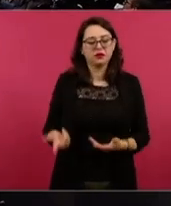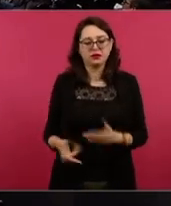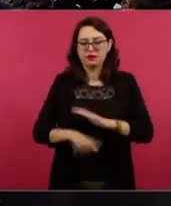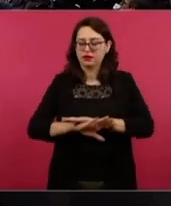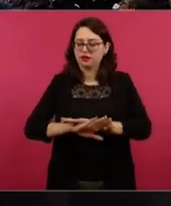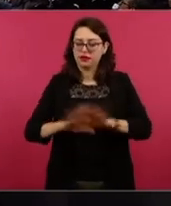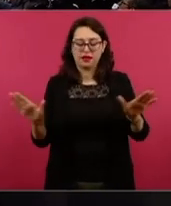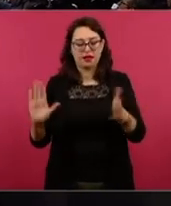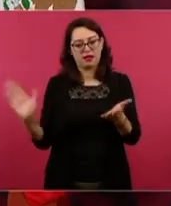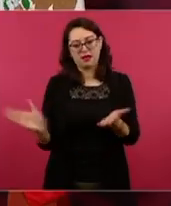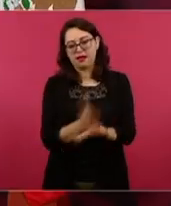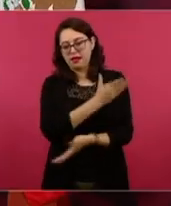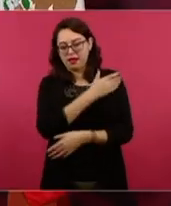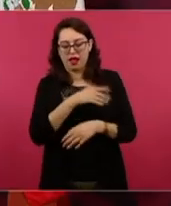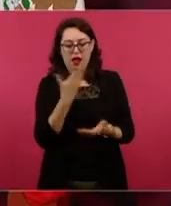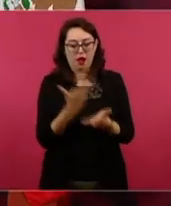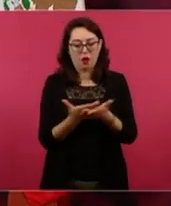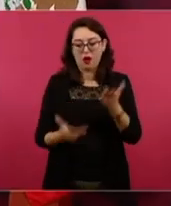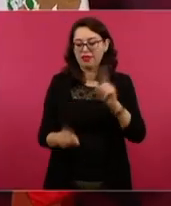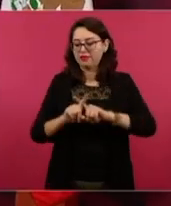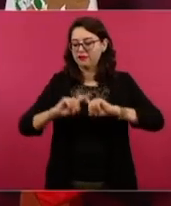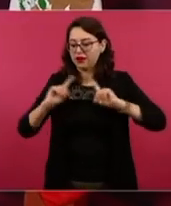¿Y saben por qué no aumentaban?